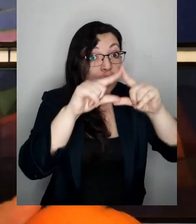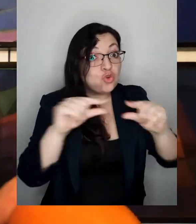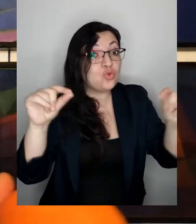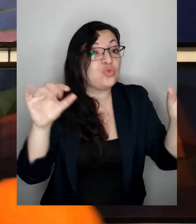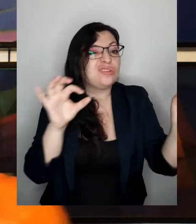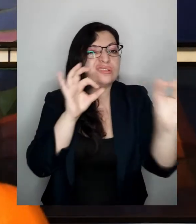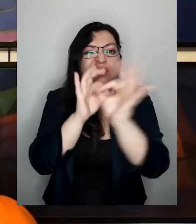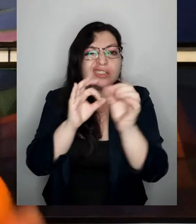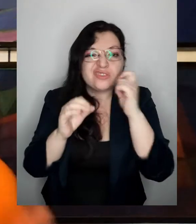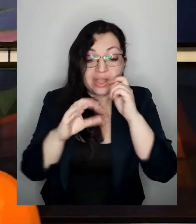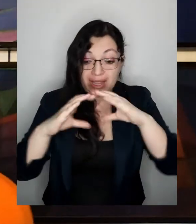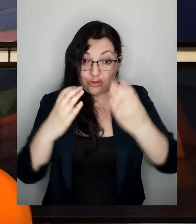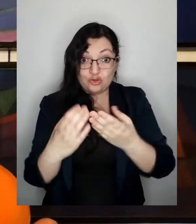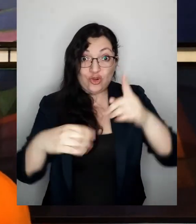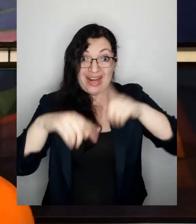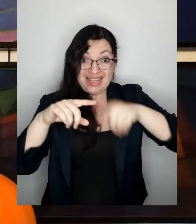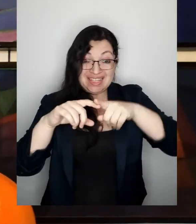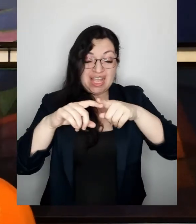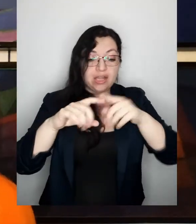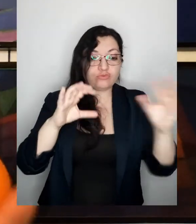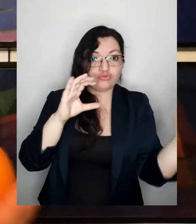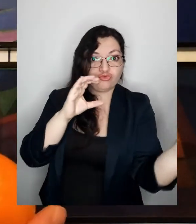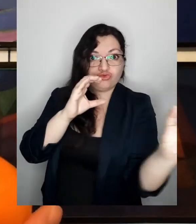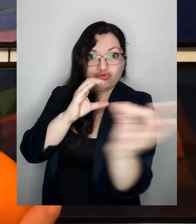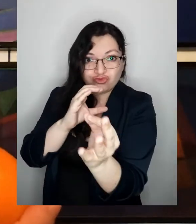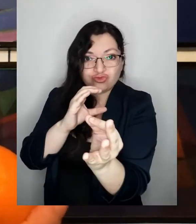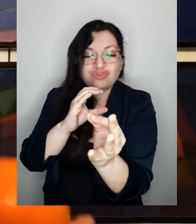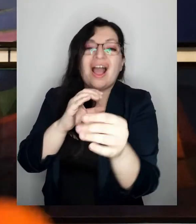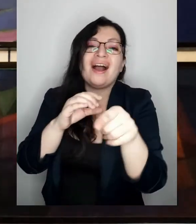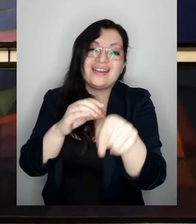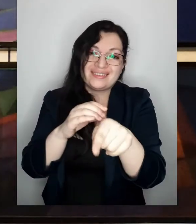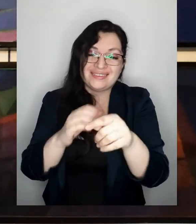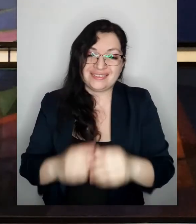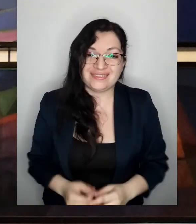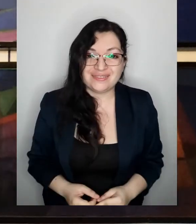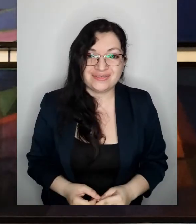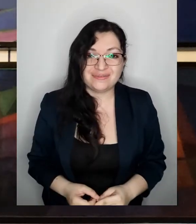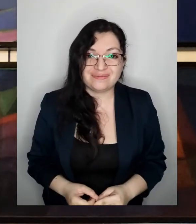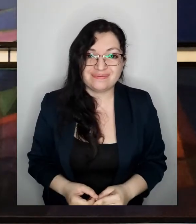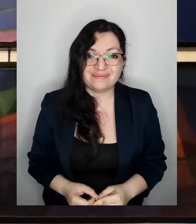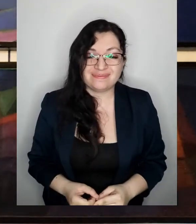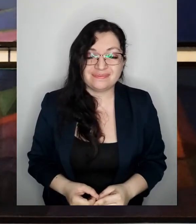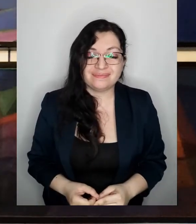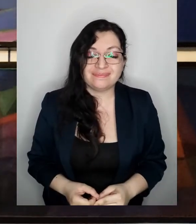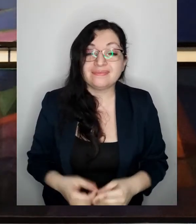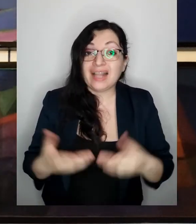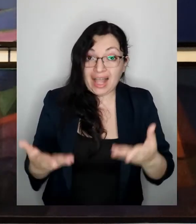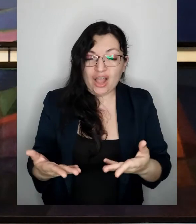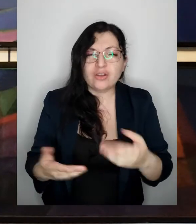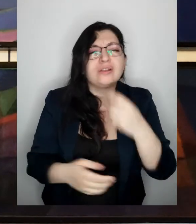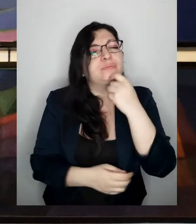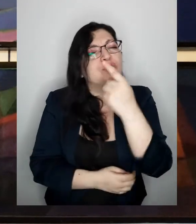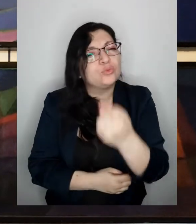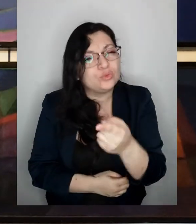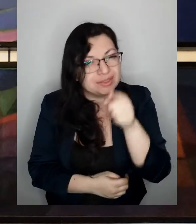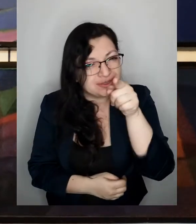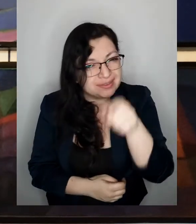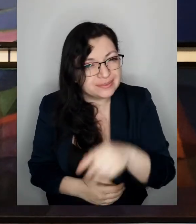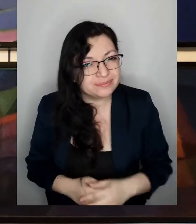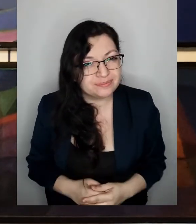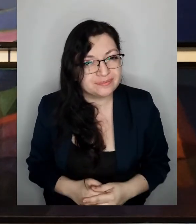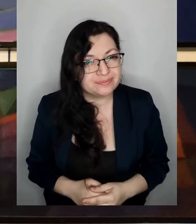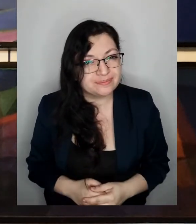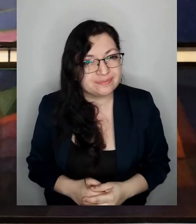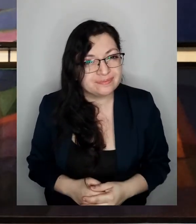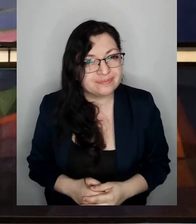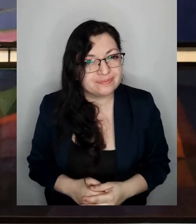simplemente la tierra tapándole la luz y el calor del sol a la luna y la siguiente pregunta que tengo para ti es